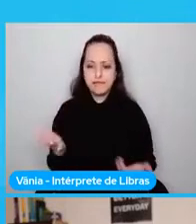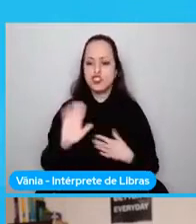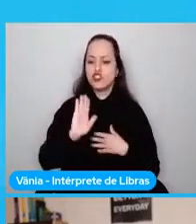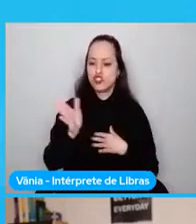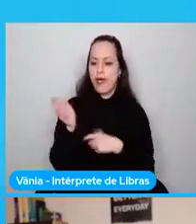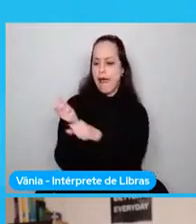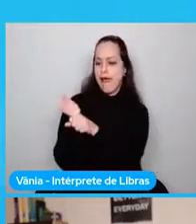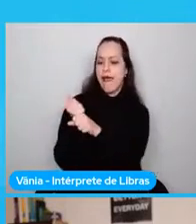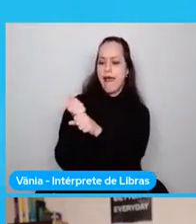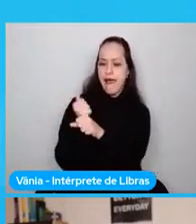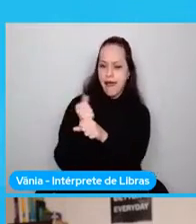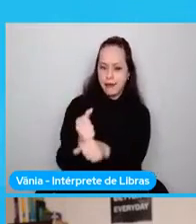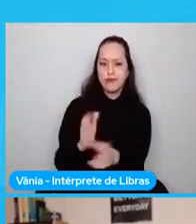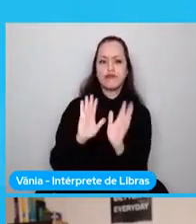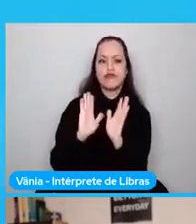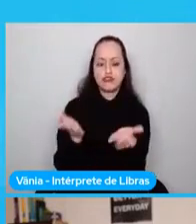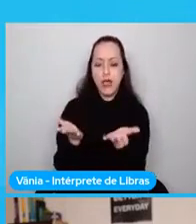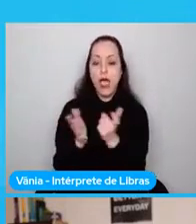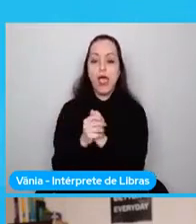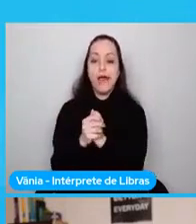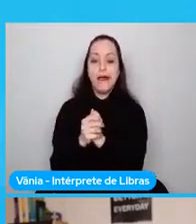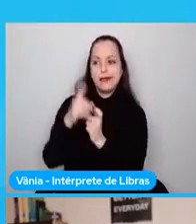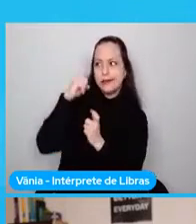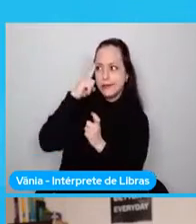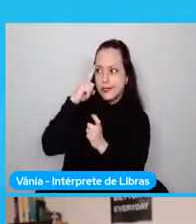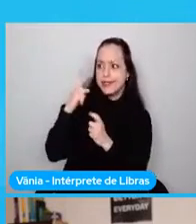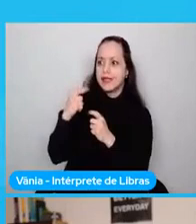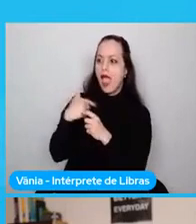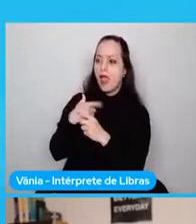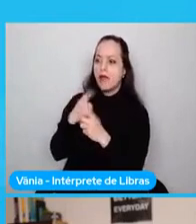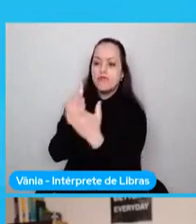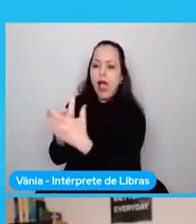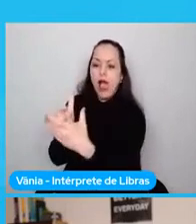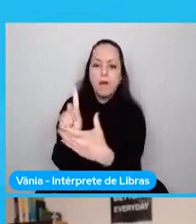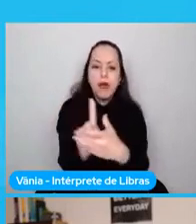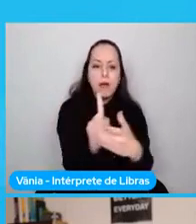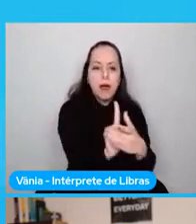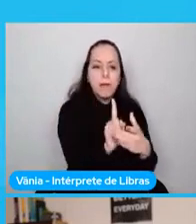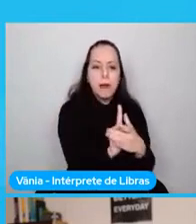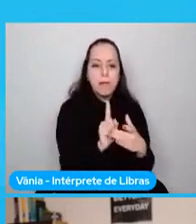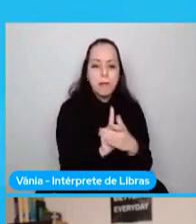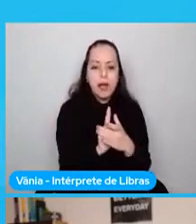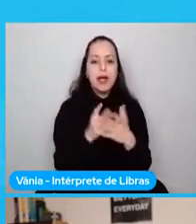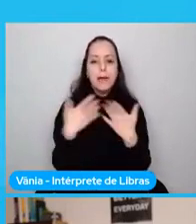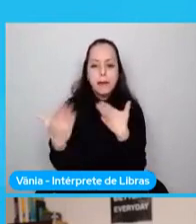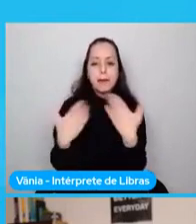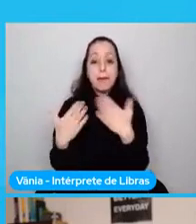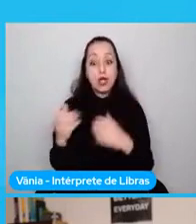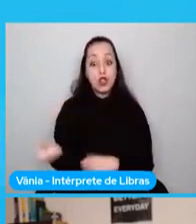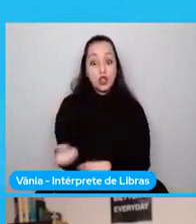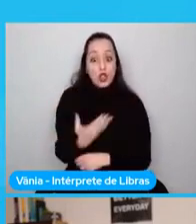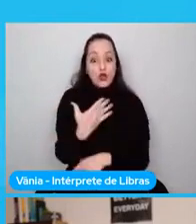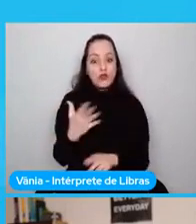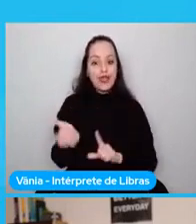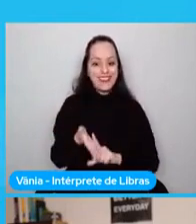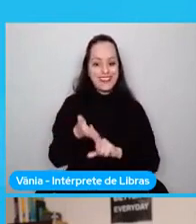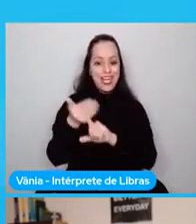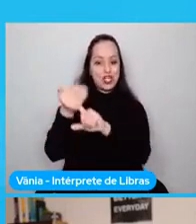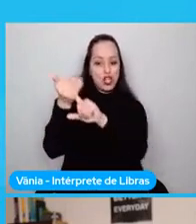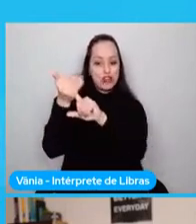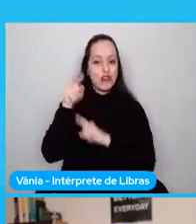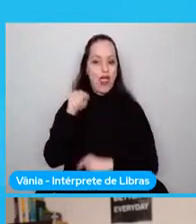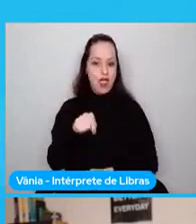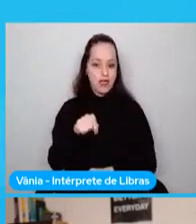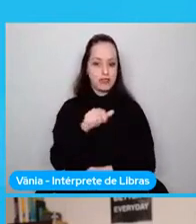sonando entre las diferentes comunidades sobre esta nueva tecnología que muchos lo